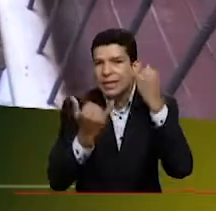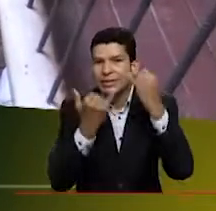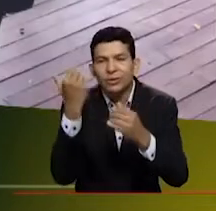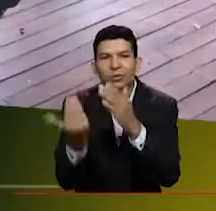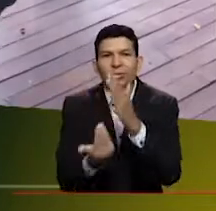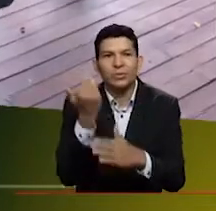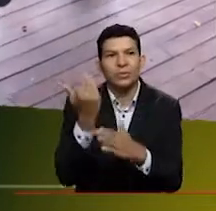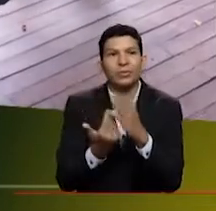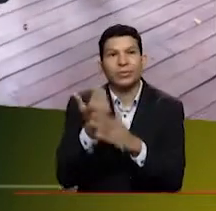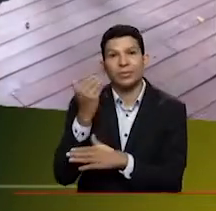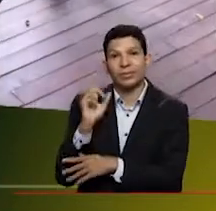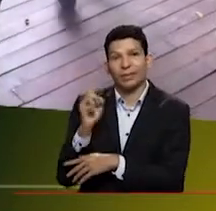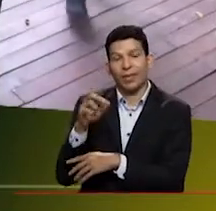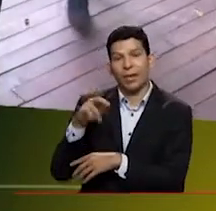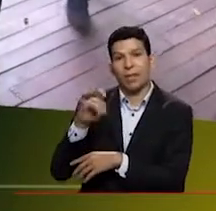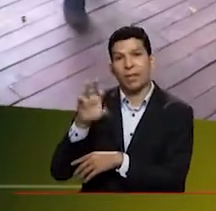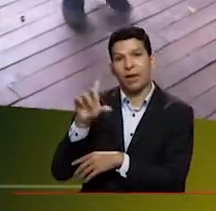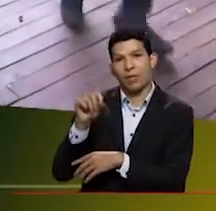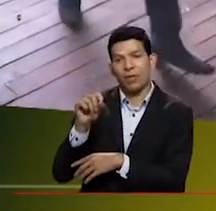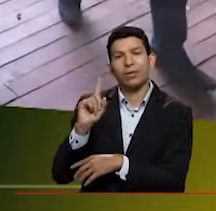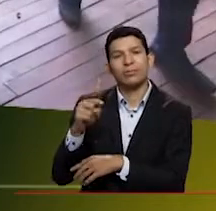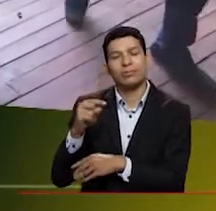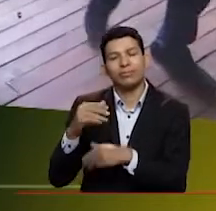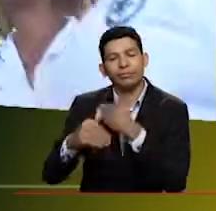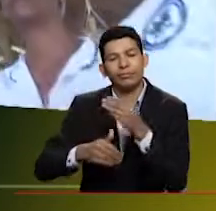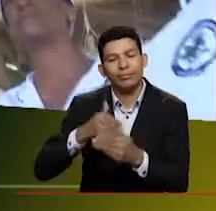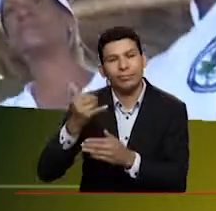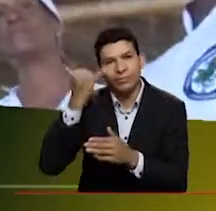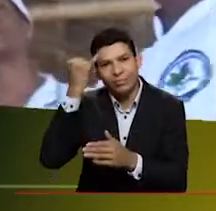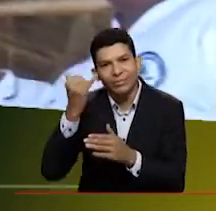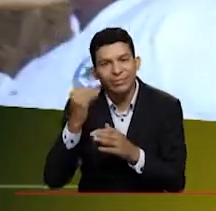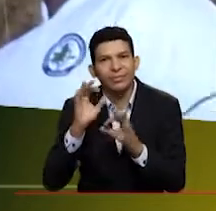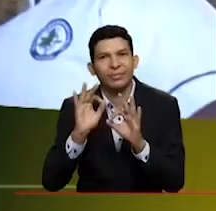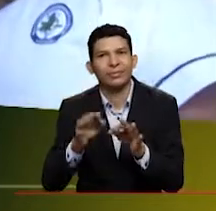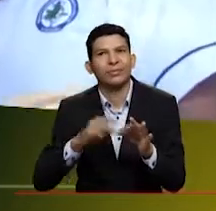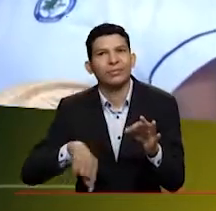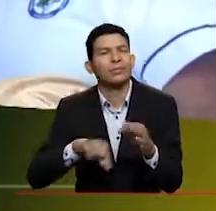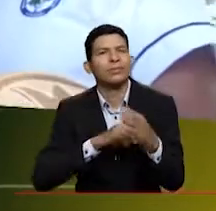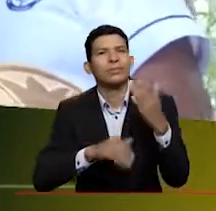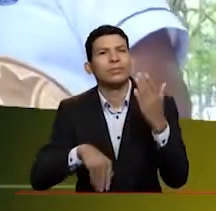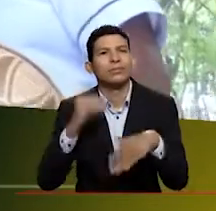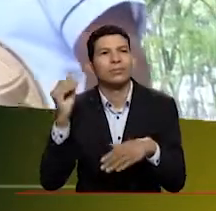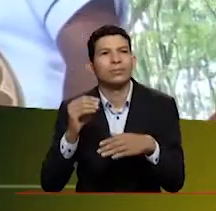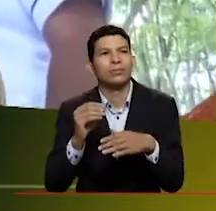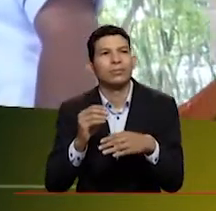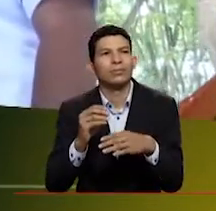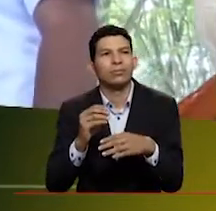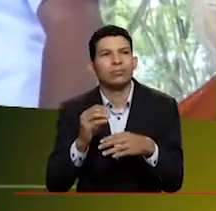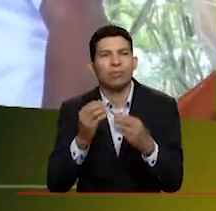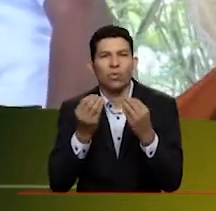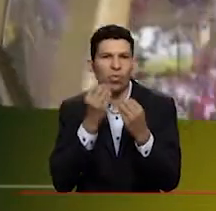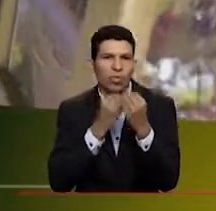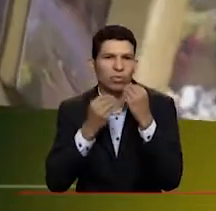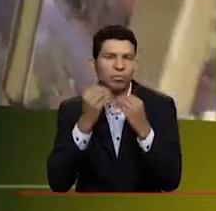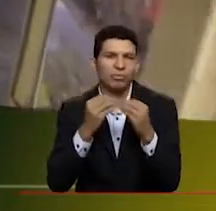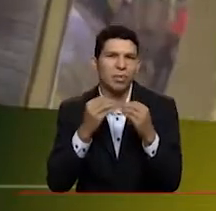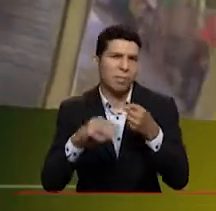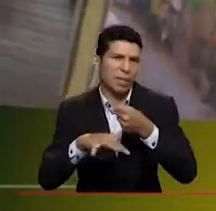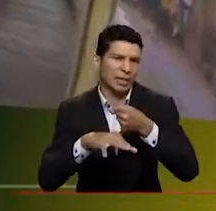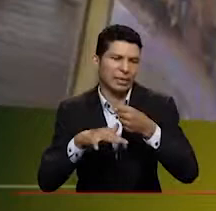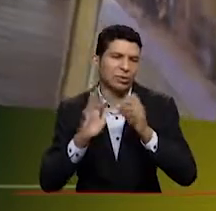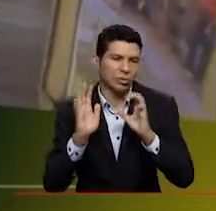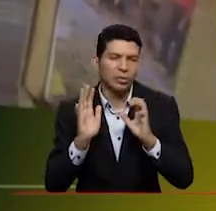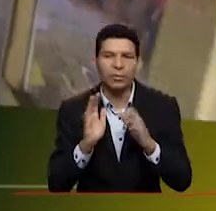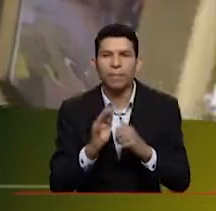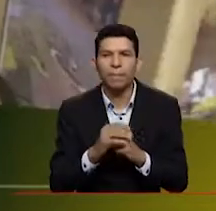nos ha ayudado mucho con el proceso de la innovación y la fusión. Nosotros empezamos con un menú, digamos, muy básico